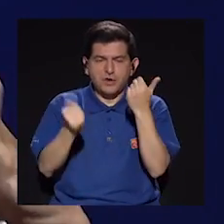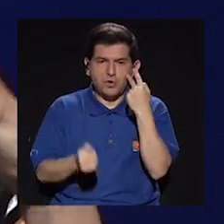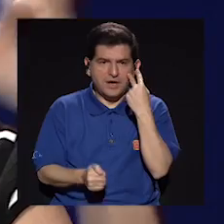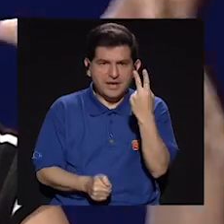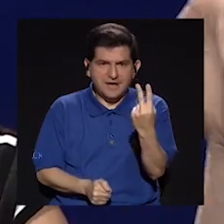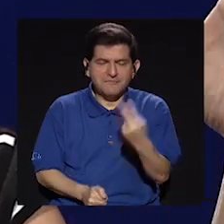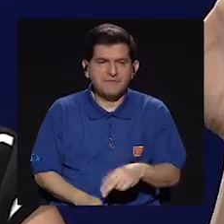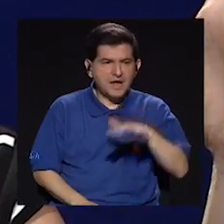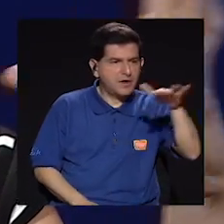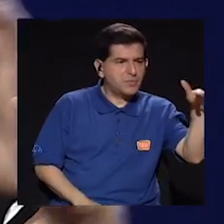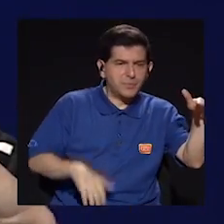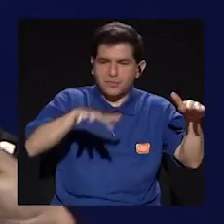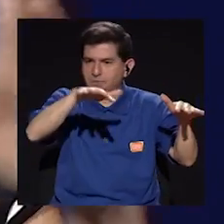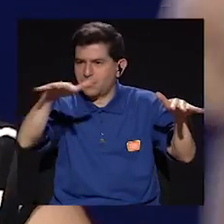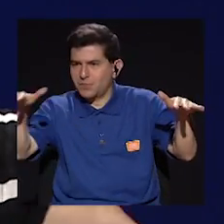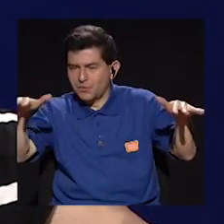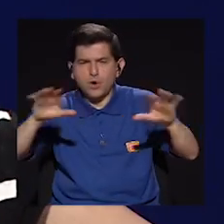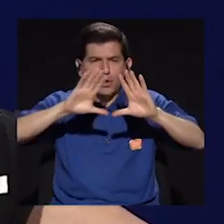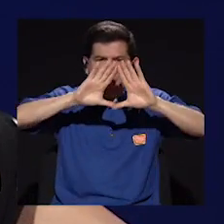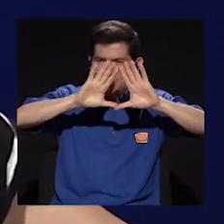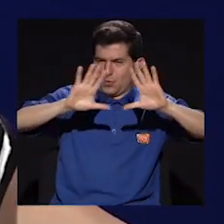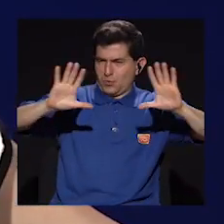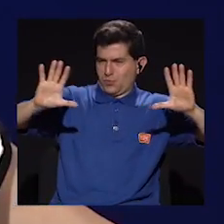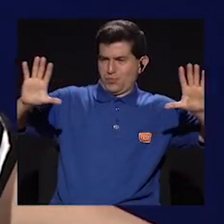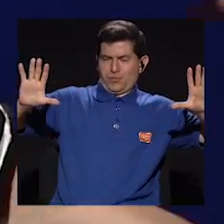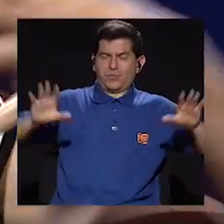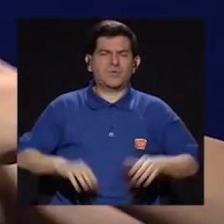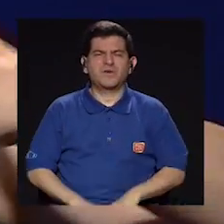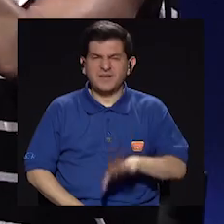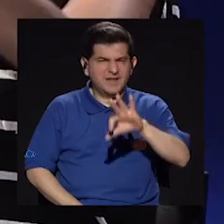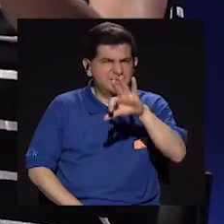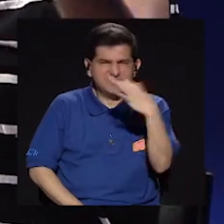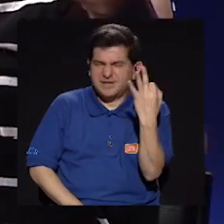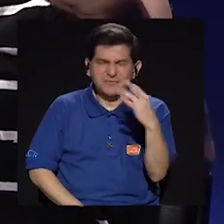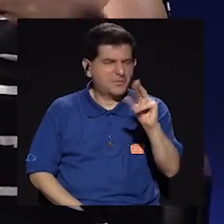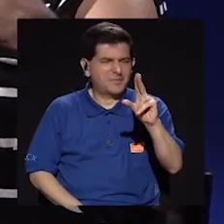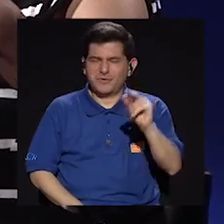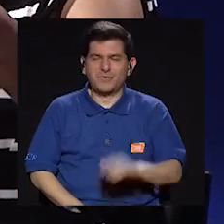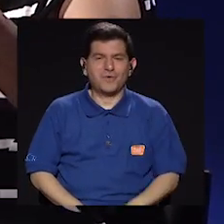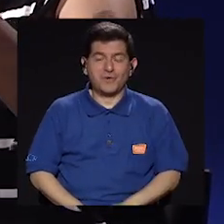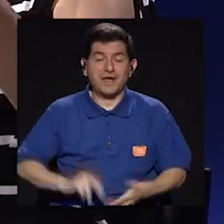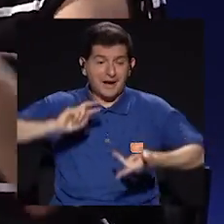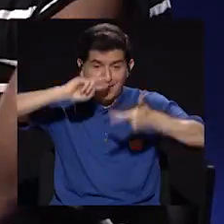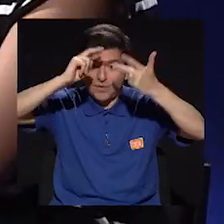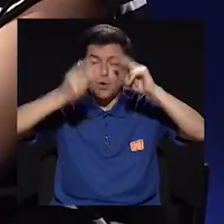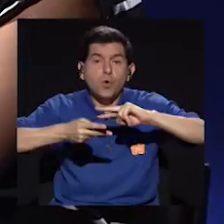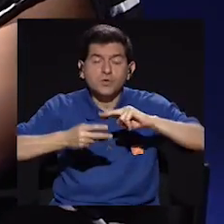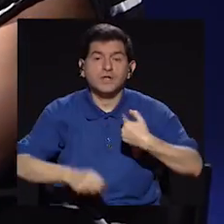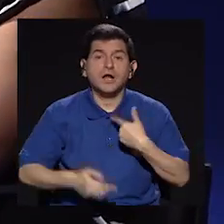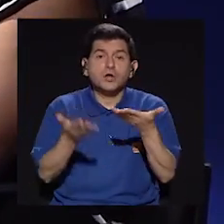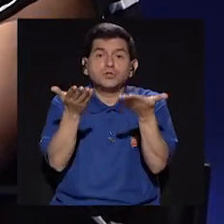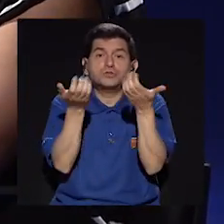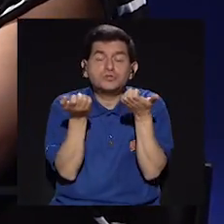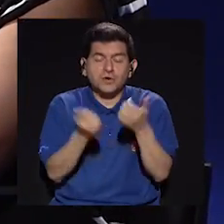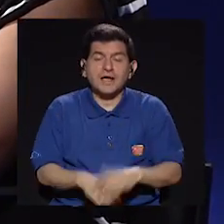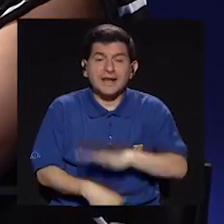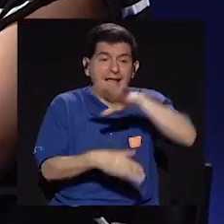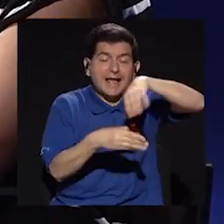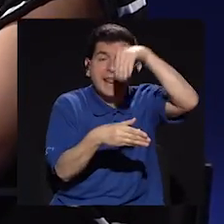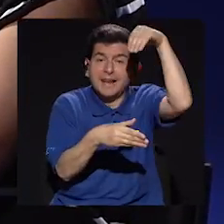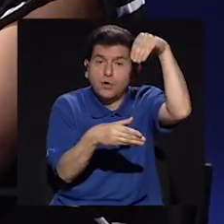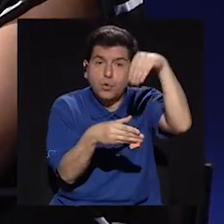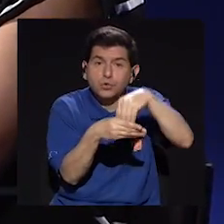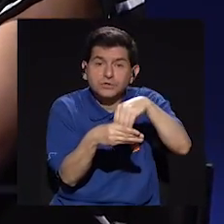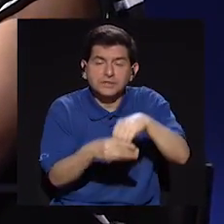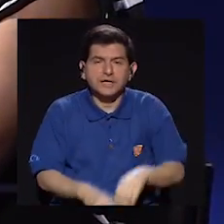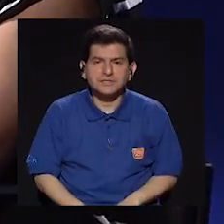el panorama, ¿sabes? Como no era una toma panorámica, digamos, un formato panorámico, sino era todo lo contrario. Yo quería que el